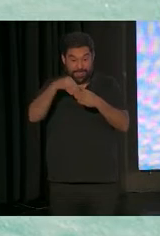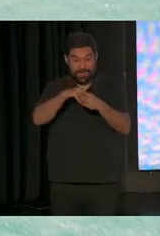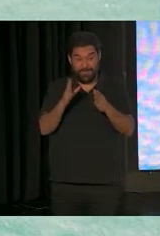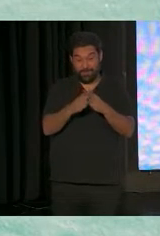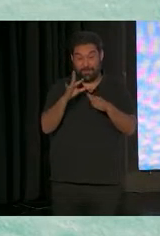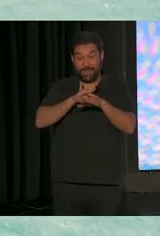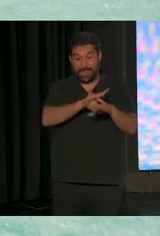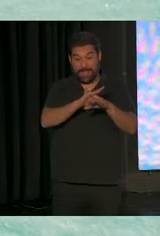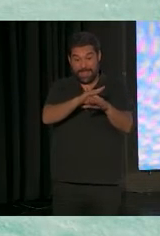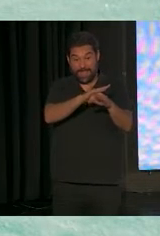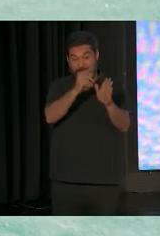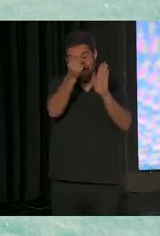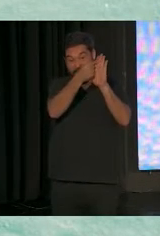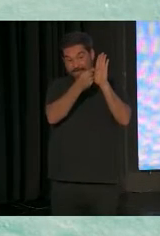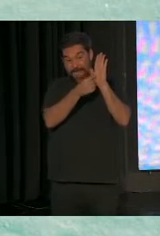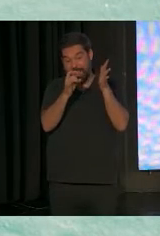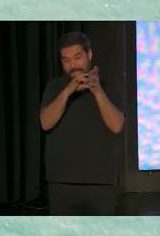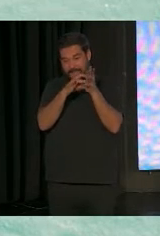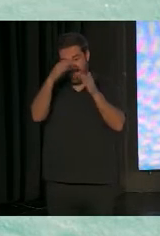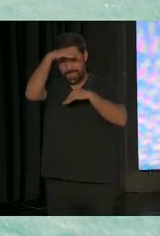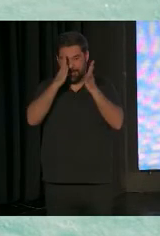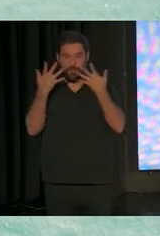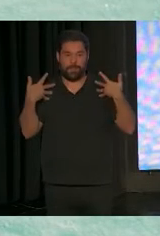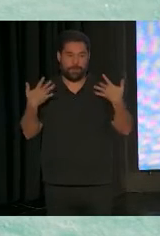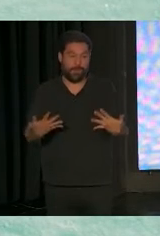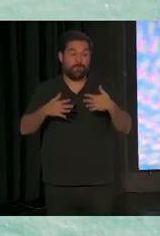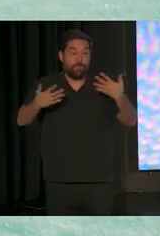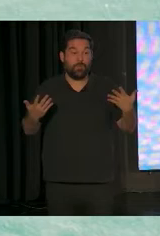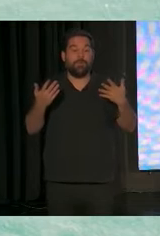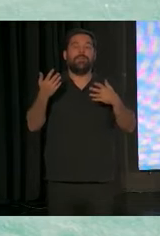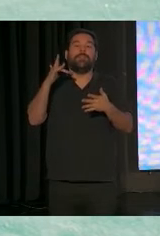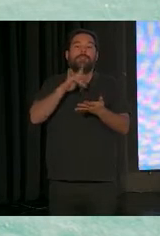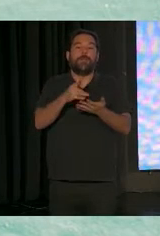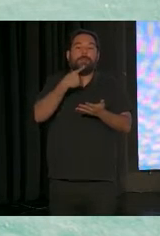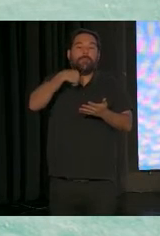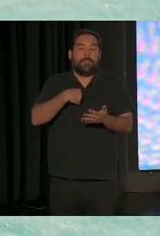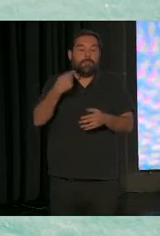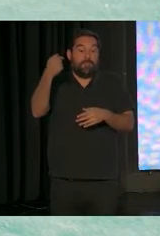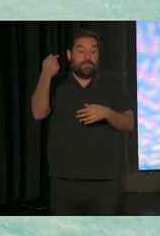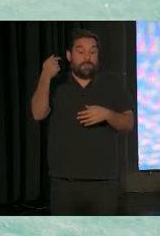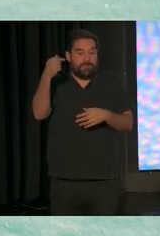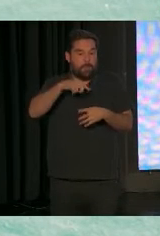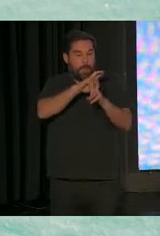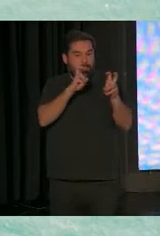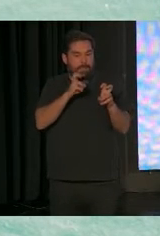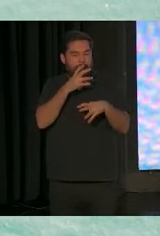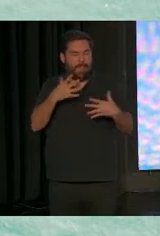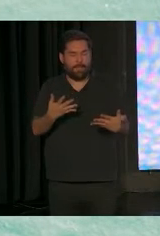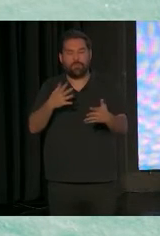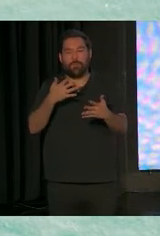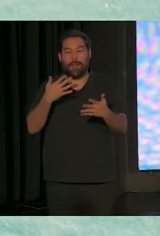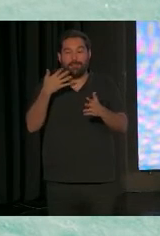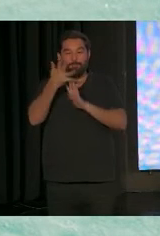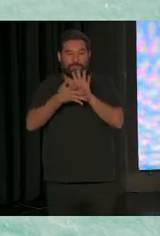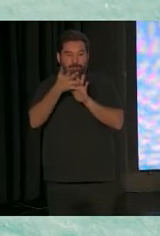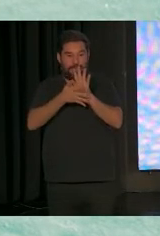guía de estándares de calidad de la atención temprana. Por lo cual, cuando me dijeron, habla de lo que hay actualmente, digo, revisemos lo que pone la guía